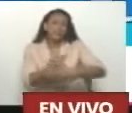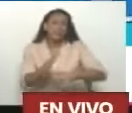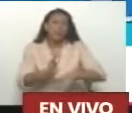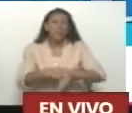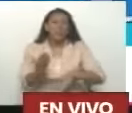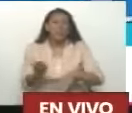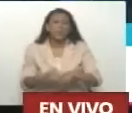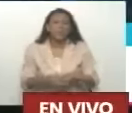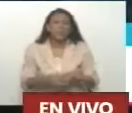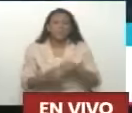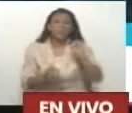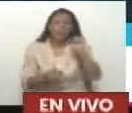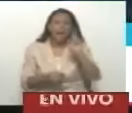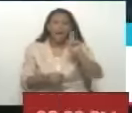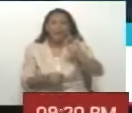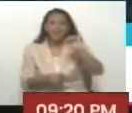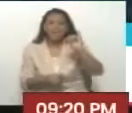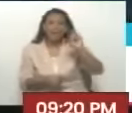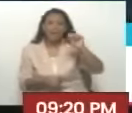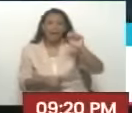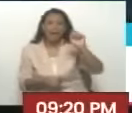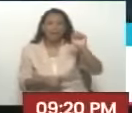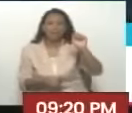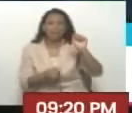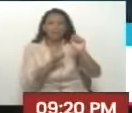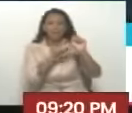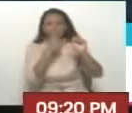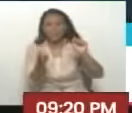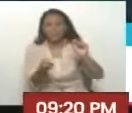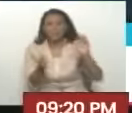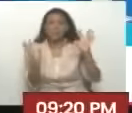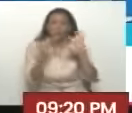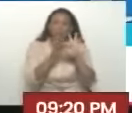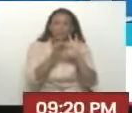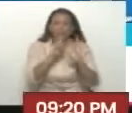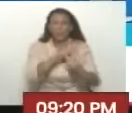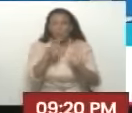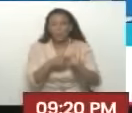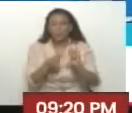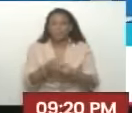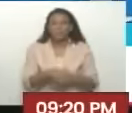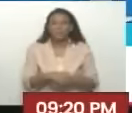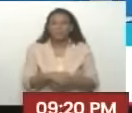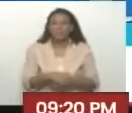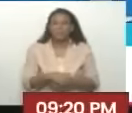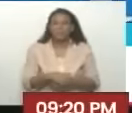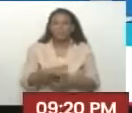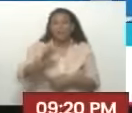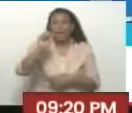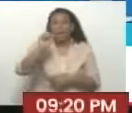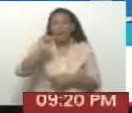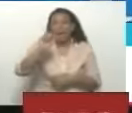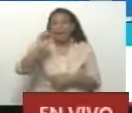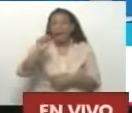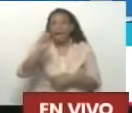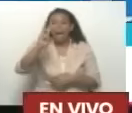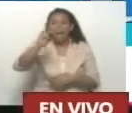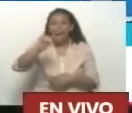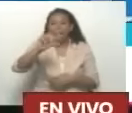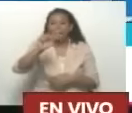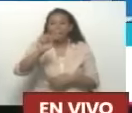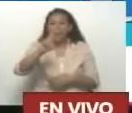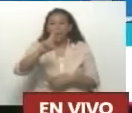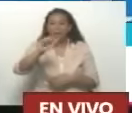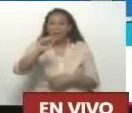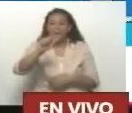Porque soy Ariana, entonces la Ariana, Ariana. Ah, ok. Y también tenemos a Maralis Pérez. Maralis, ¿es